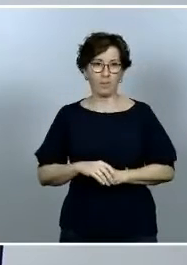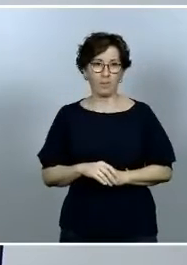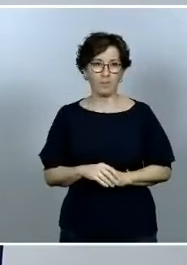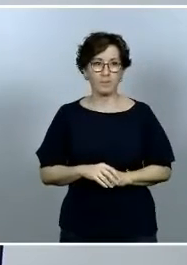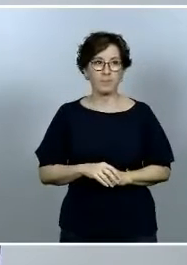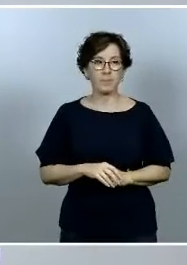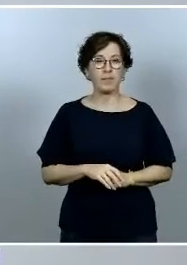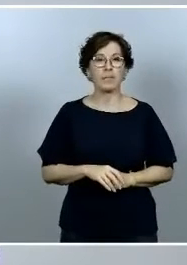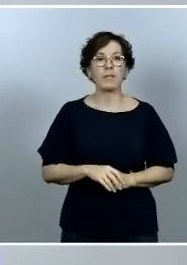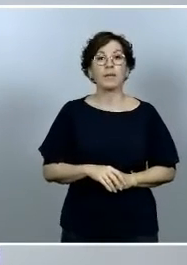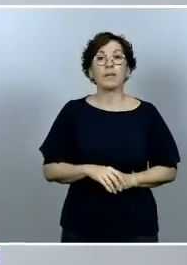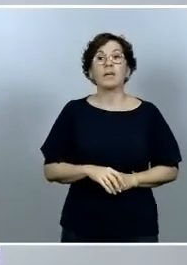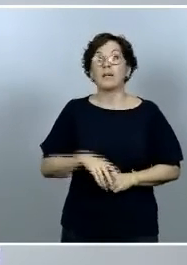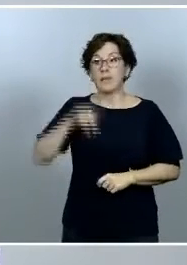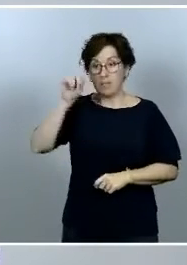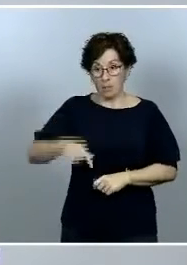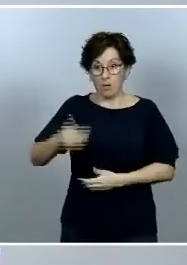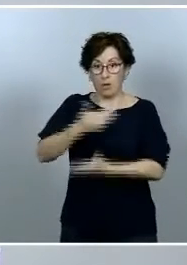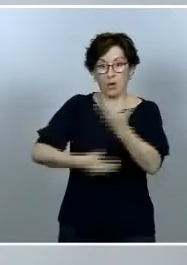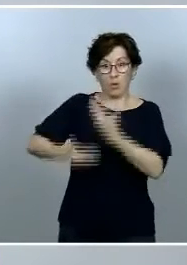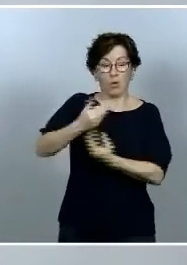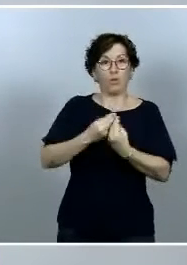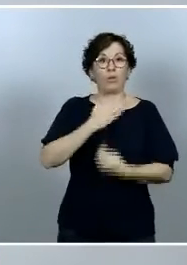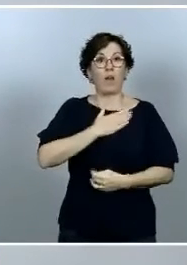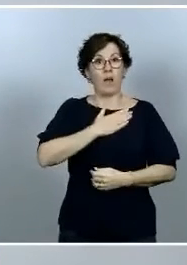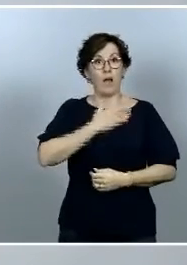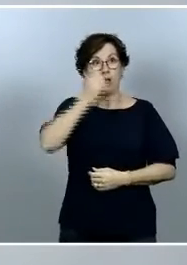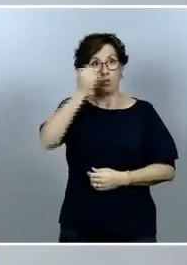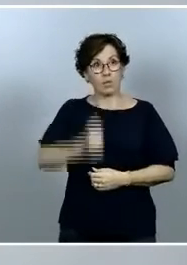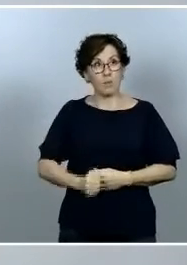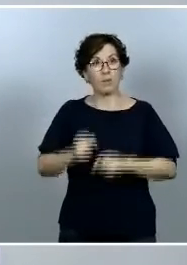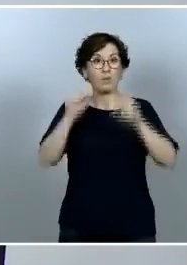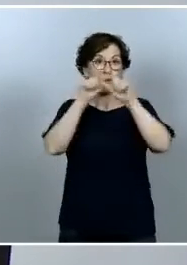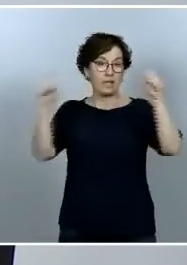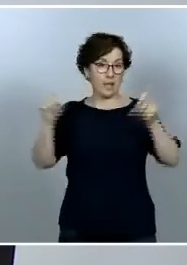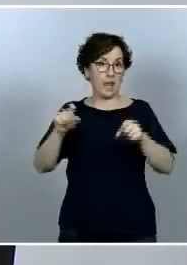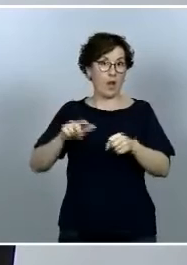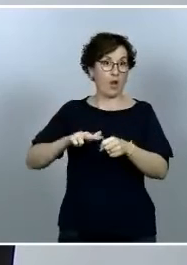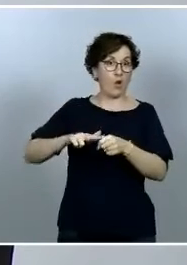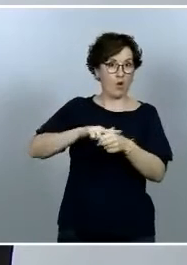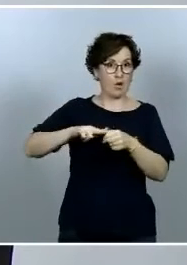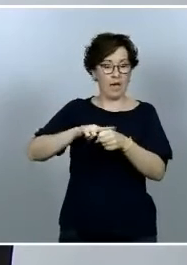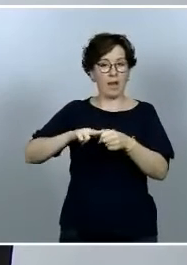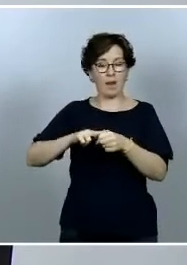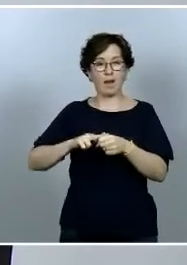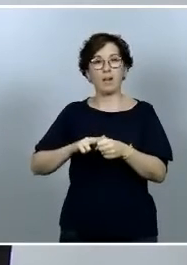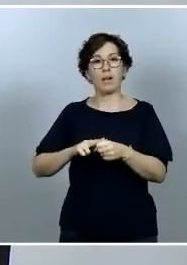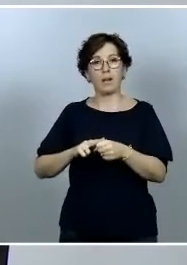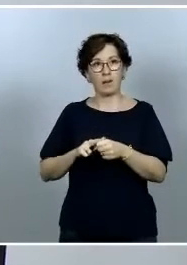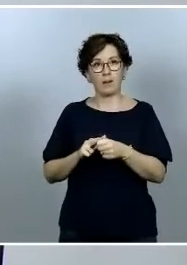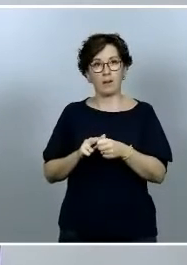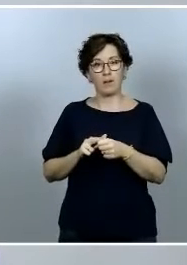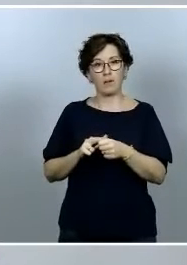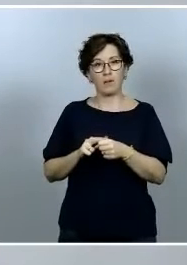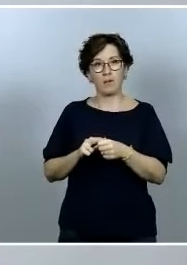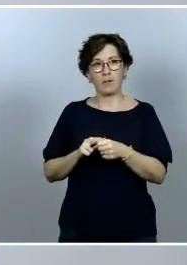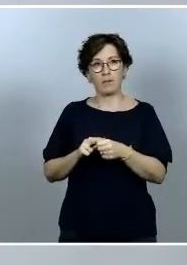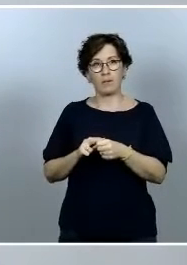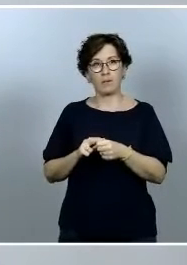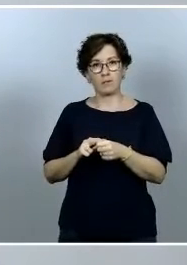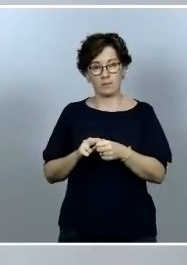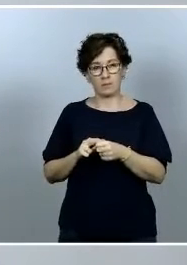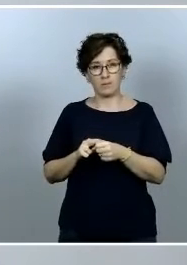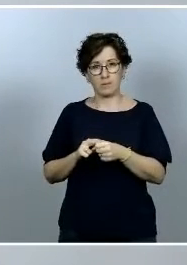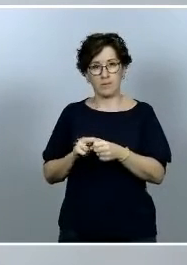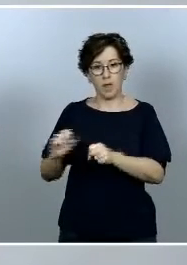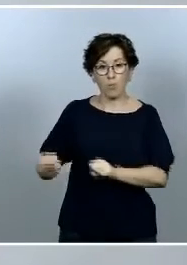con los ayuntamientos con las autoridades locales un reforzamiento de la protección de